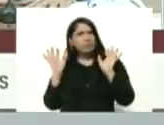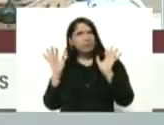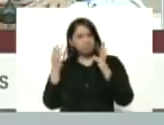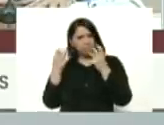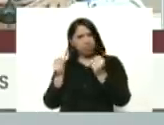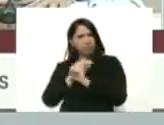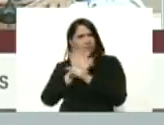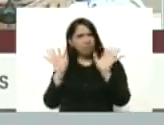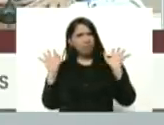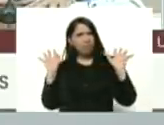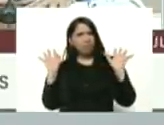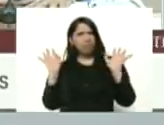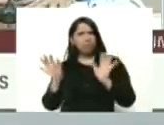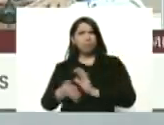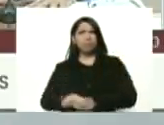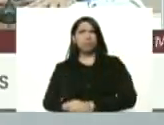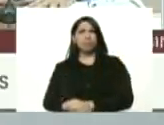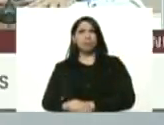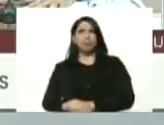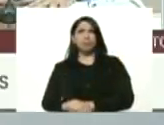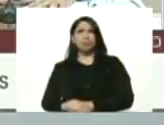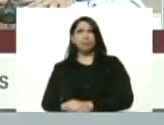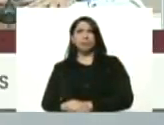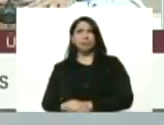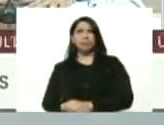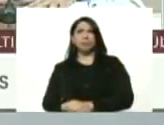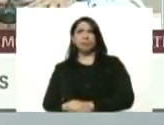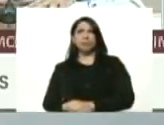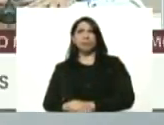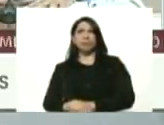se entiende Escalona dice que se entiende